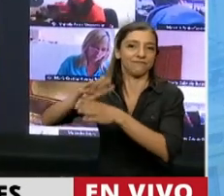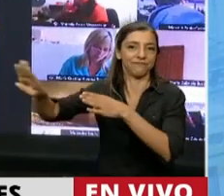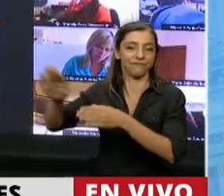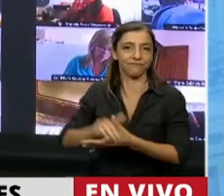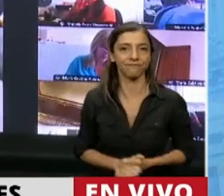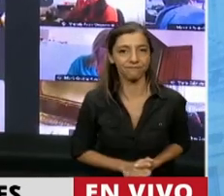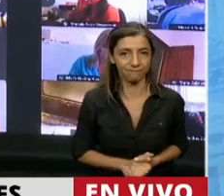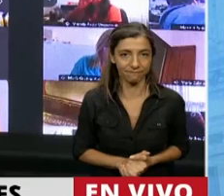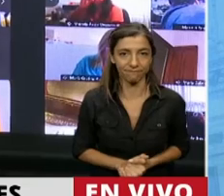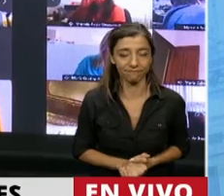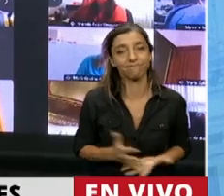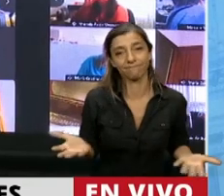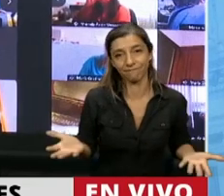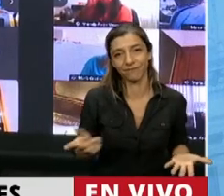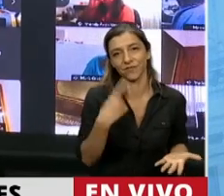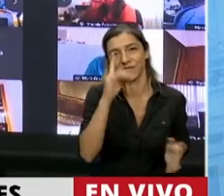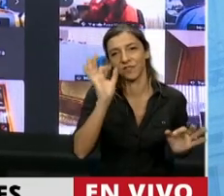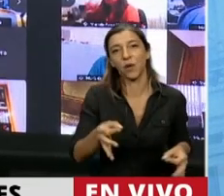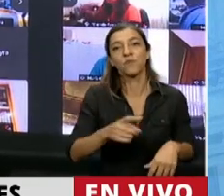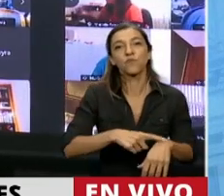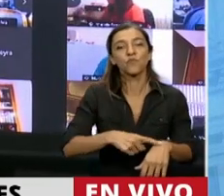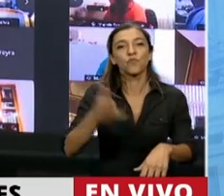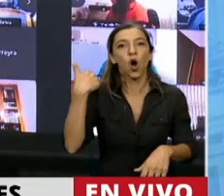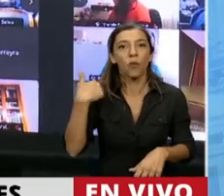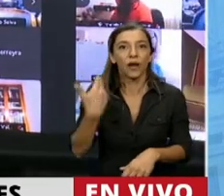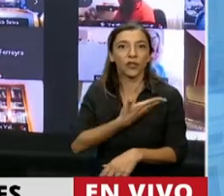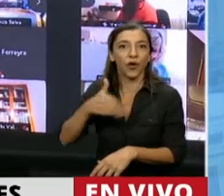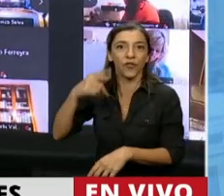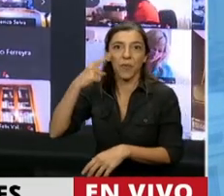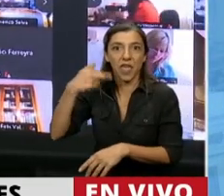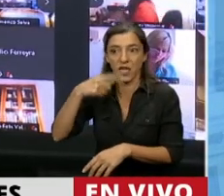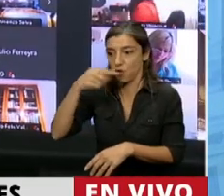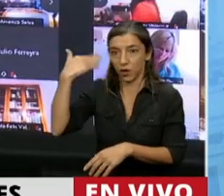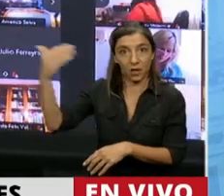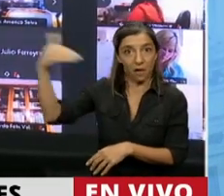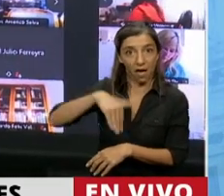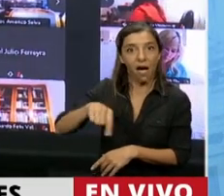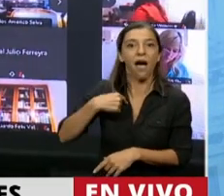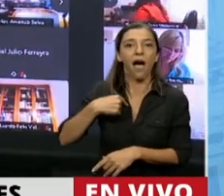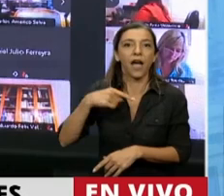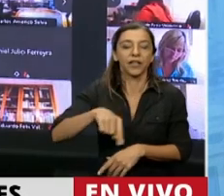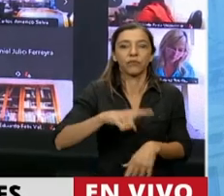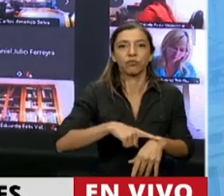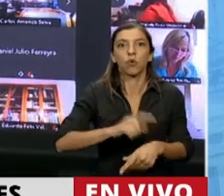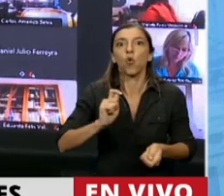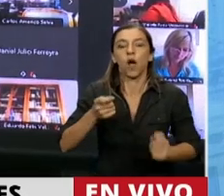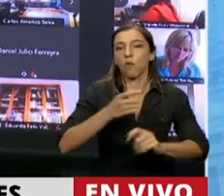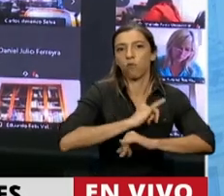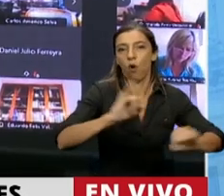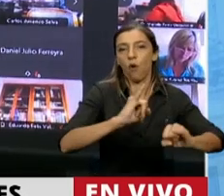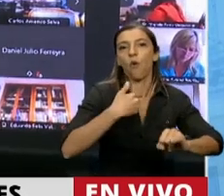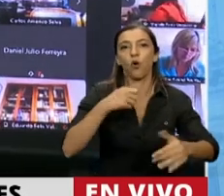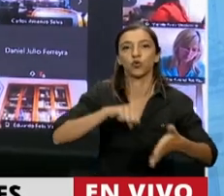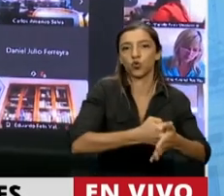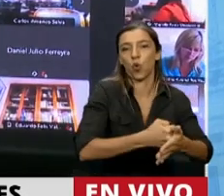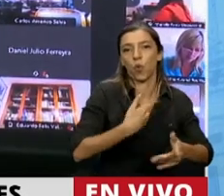se anunciara minutos antes de la llegada de la última misión del Fondo Monetario Internacional, esta fórmula. Pero fíjese, Presidenta, además de